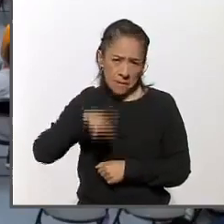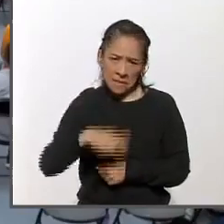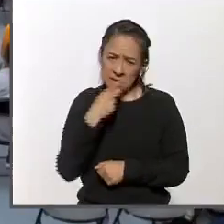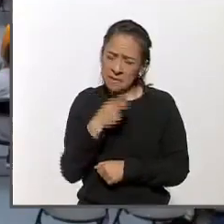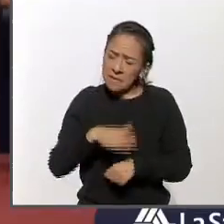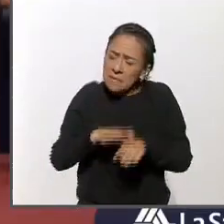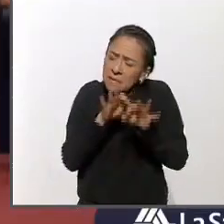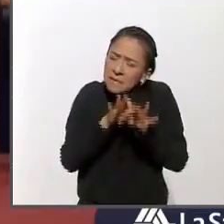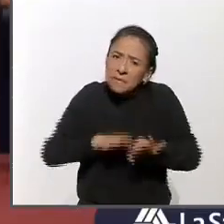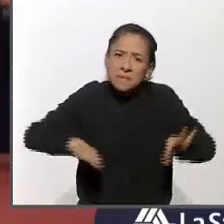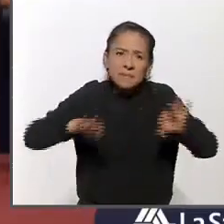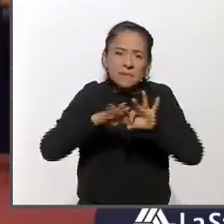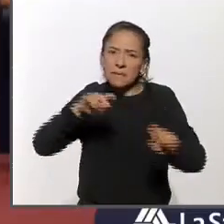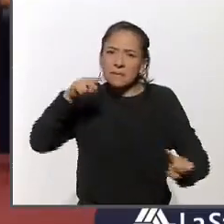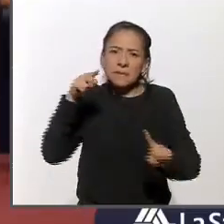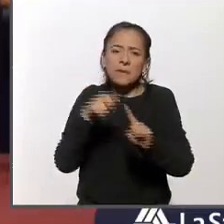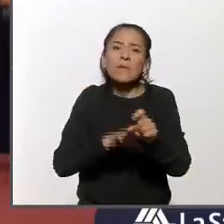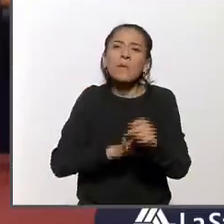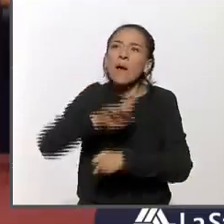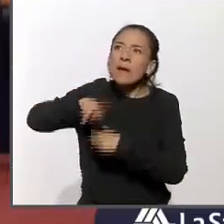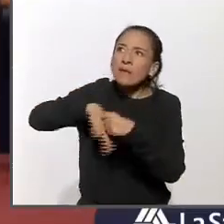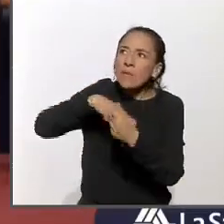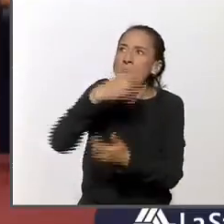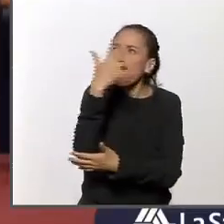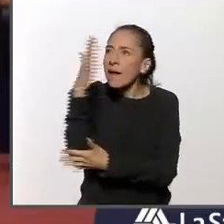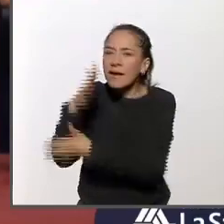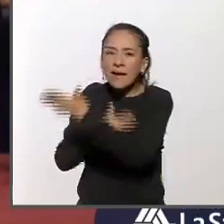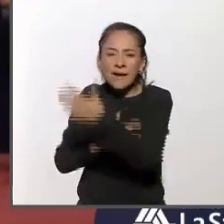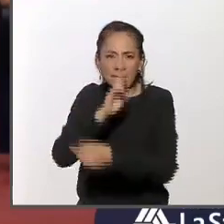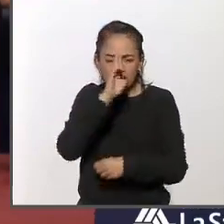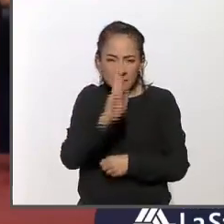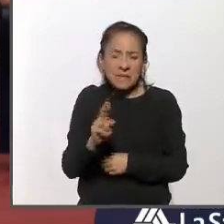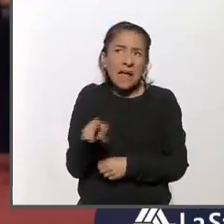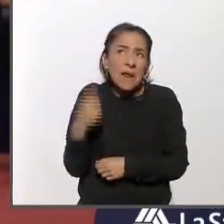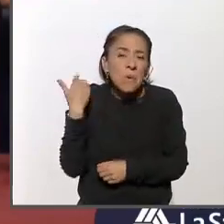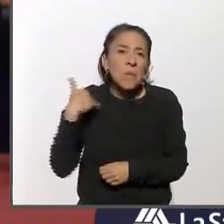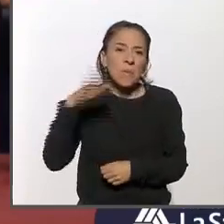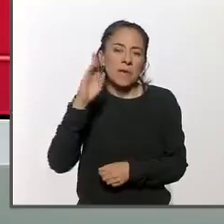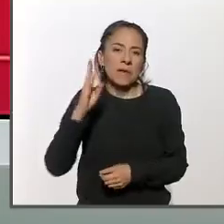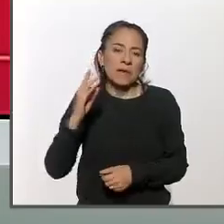ambiente y que le hubiera puesto en marcha un tren eléctrico en lugar del Tren Maya.